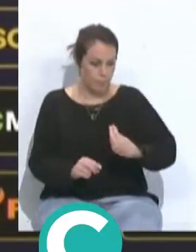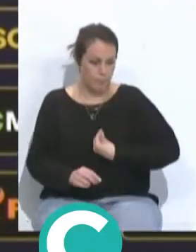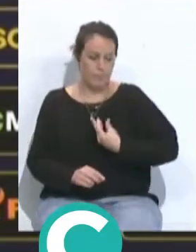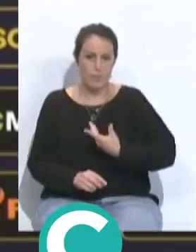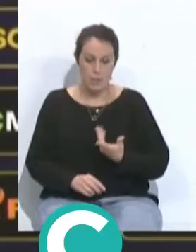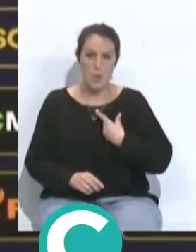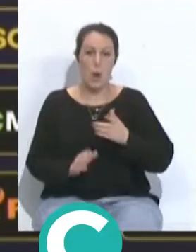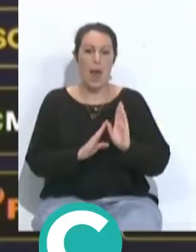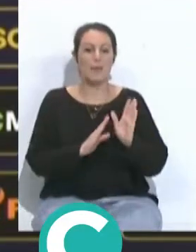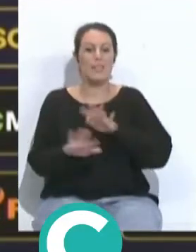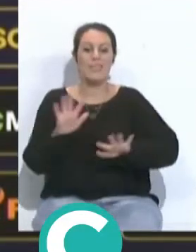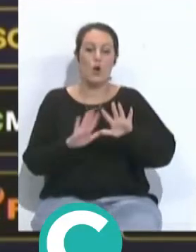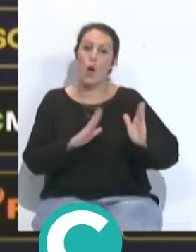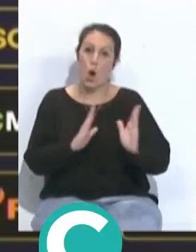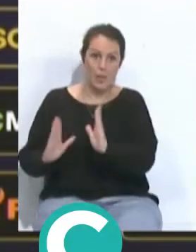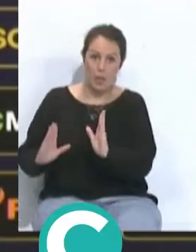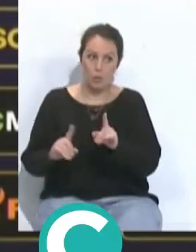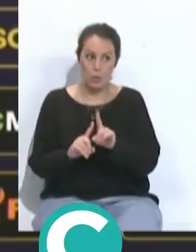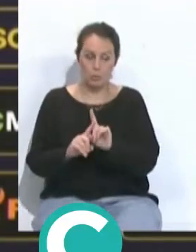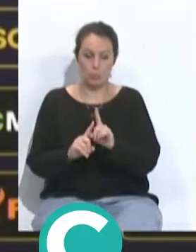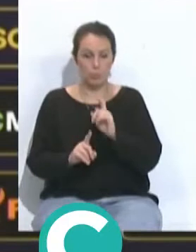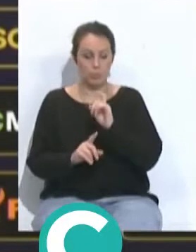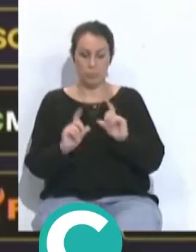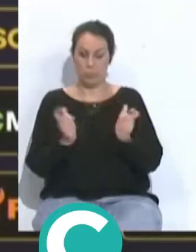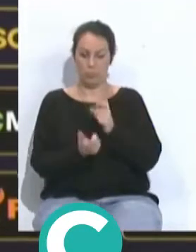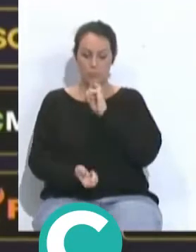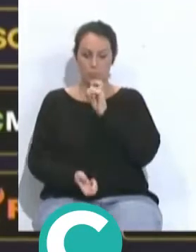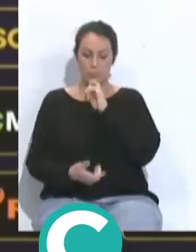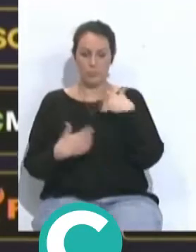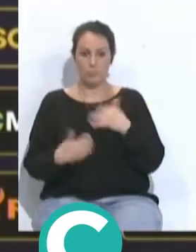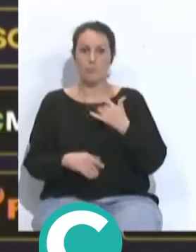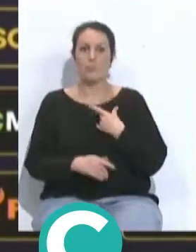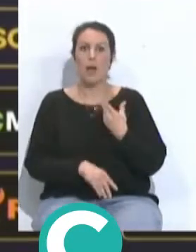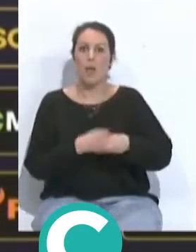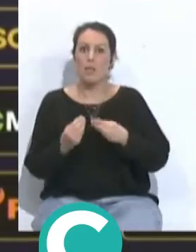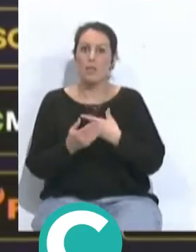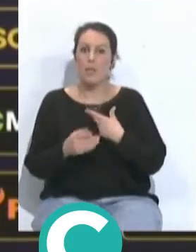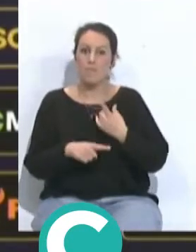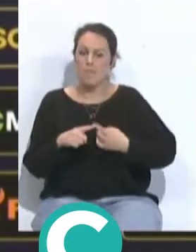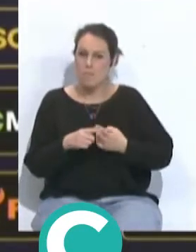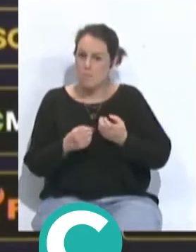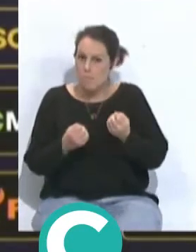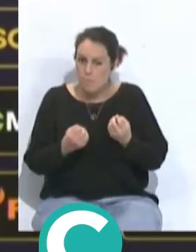tiene un desorden ordenado, que eso todavía le hace ser un equipo más difícil, o sea, no tienes, hace muy bien la intermedia,